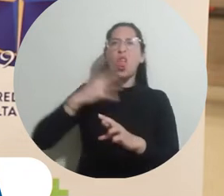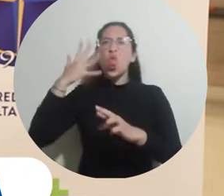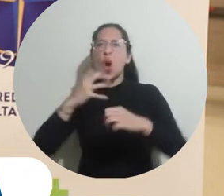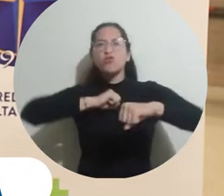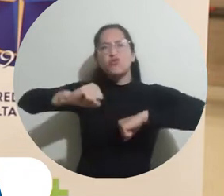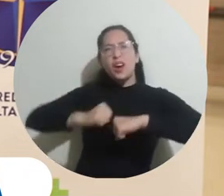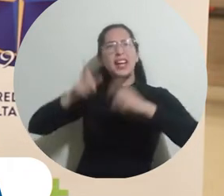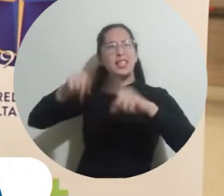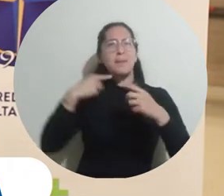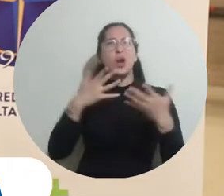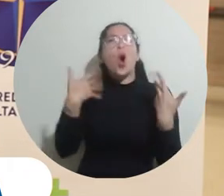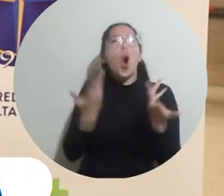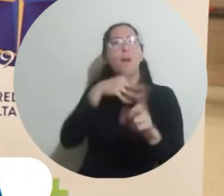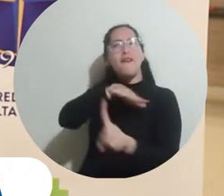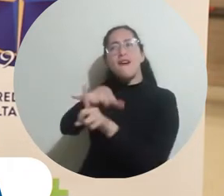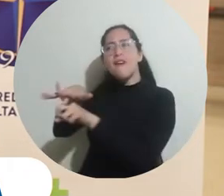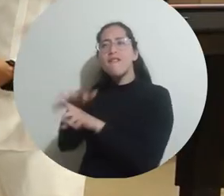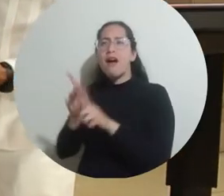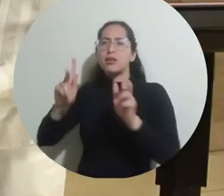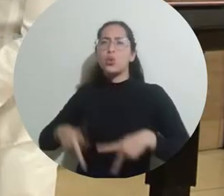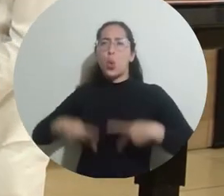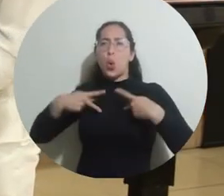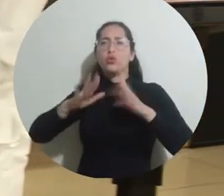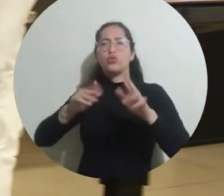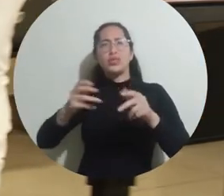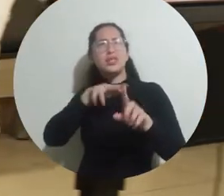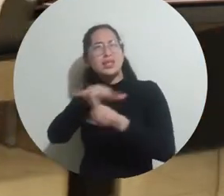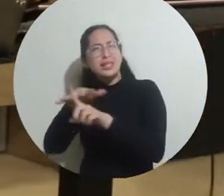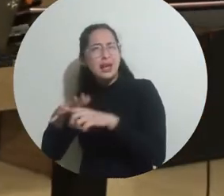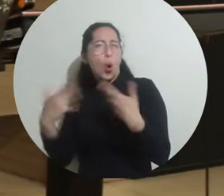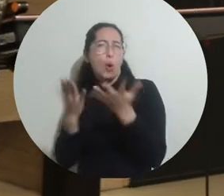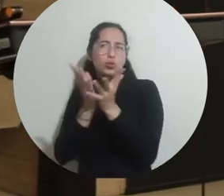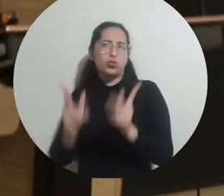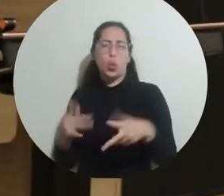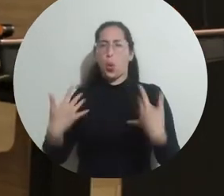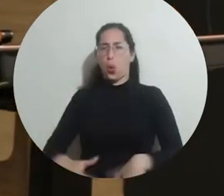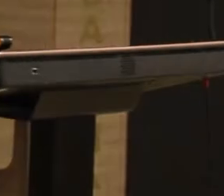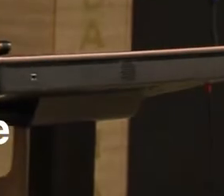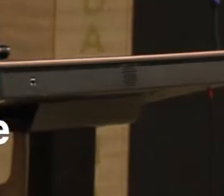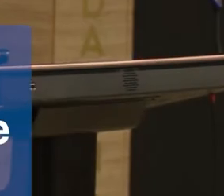que realizan cada día y la forma en la que permean positivamente la vida de cada uno de sus estudiantes.